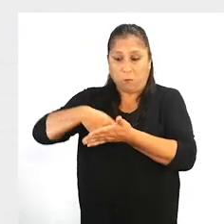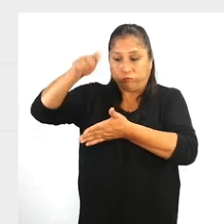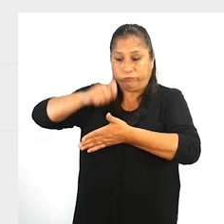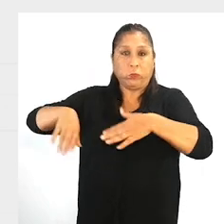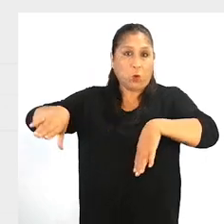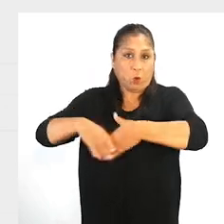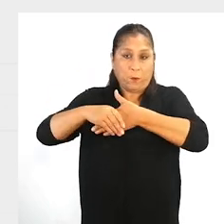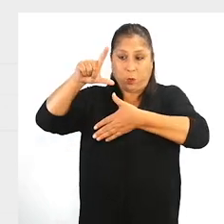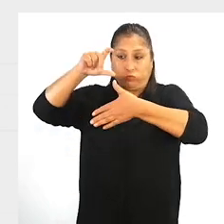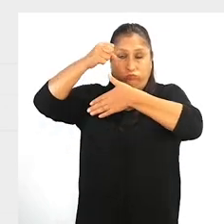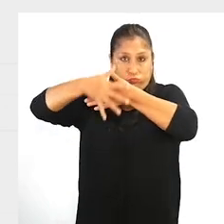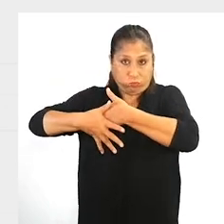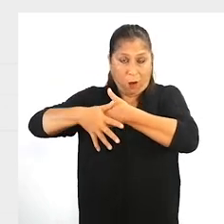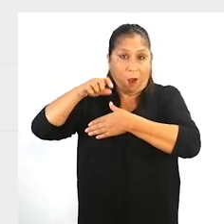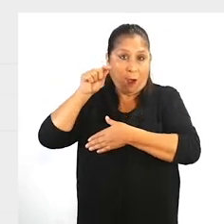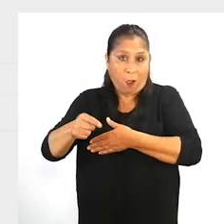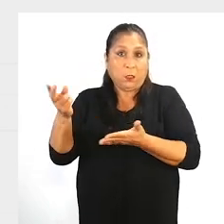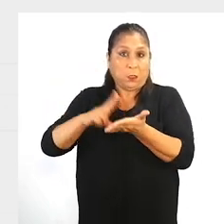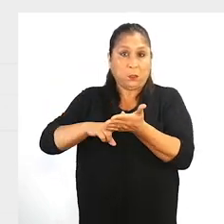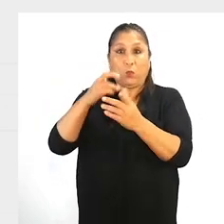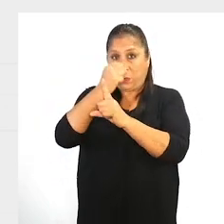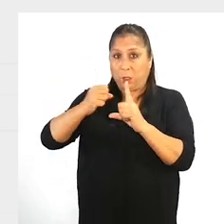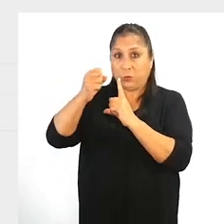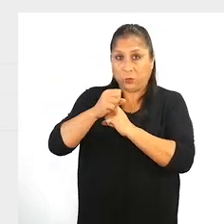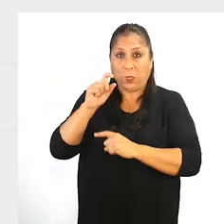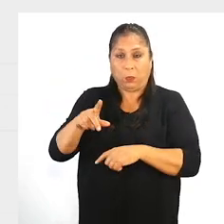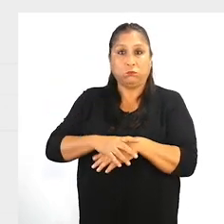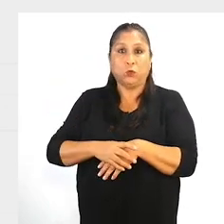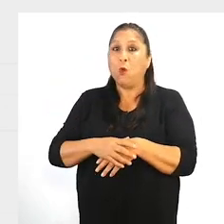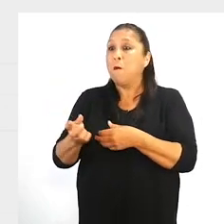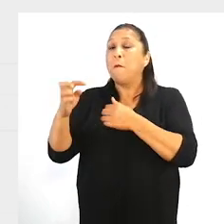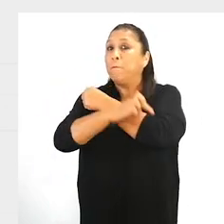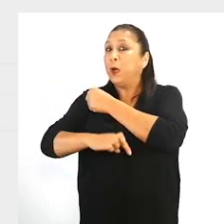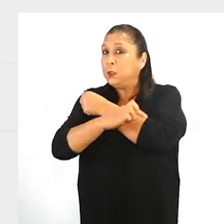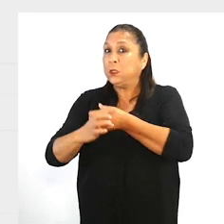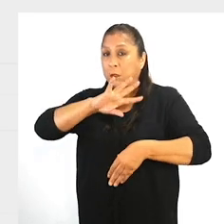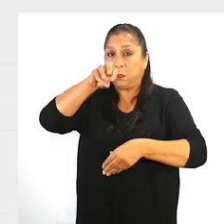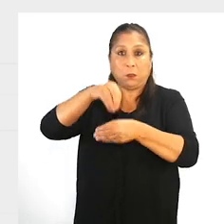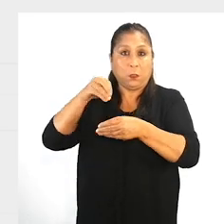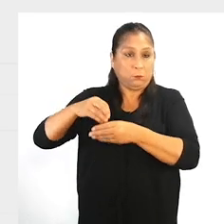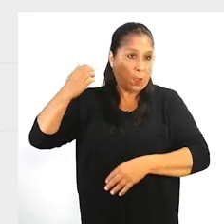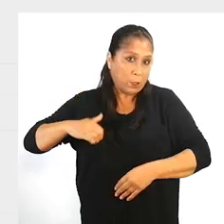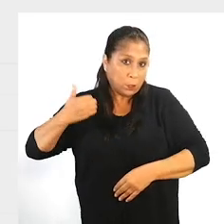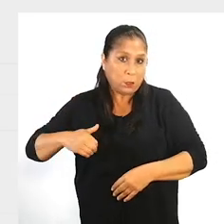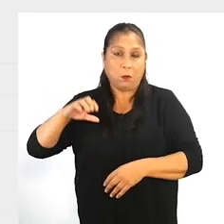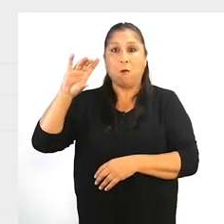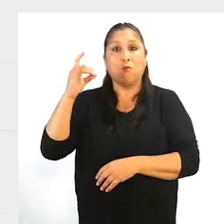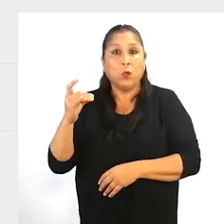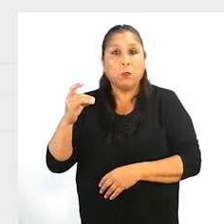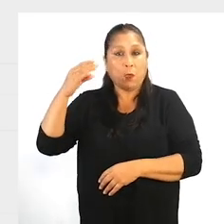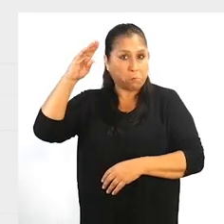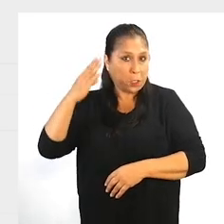suscrito el Convenio Multilateral Iberoamericano de Seguridad Social. Son Estados Miembros, Argentina, Bolivia,